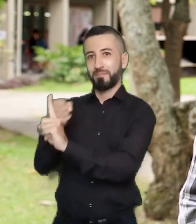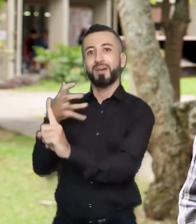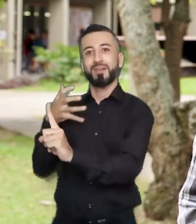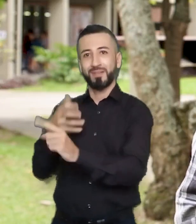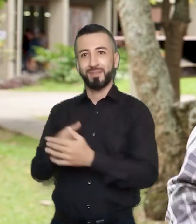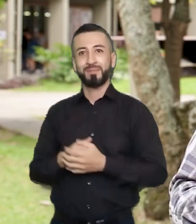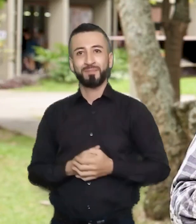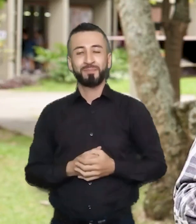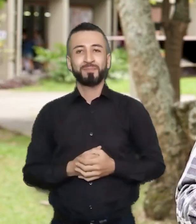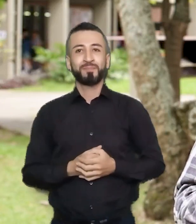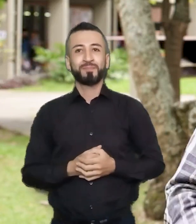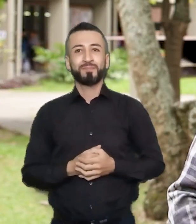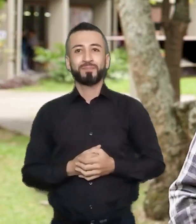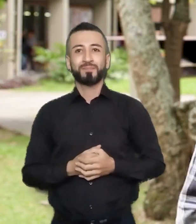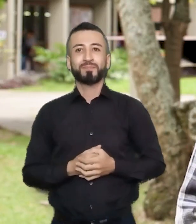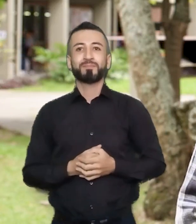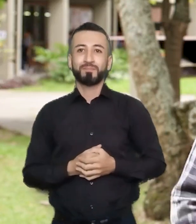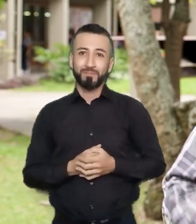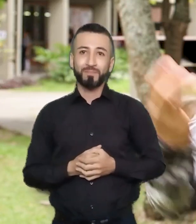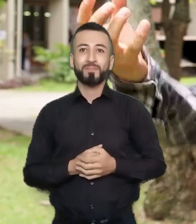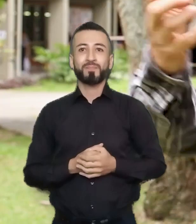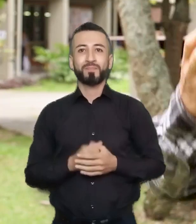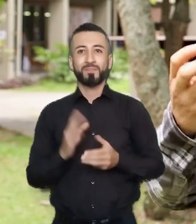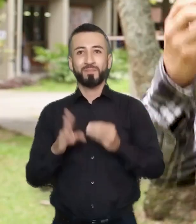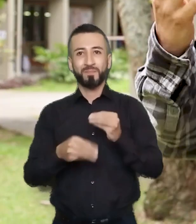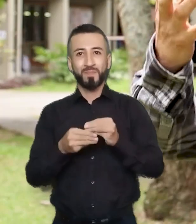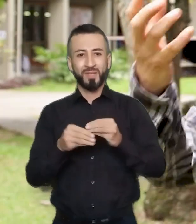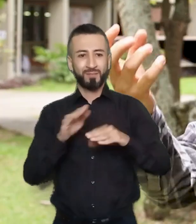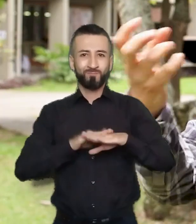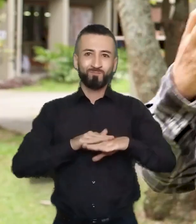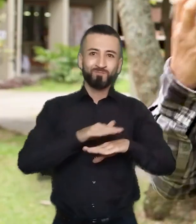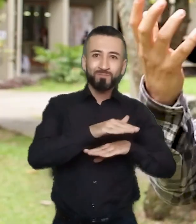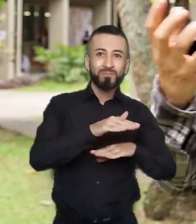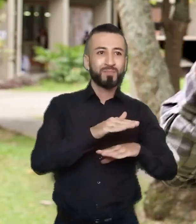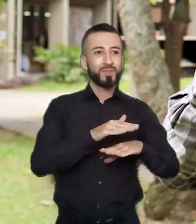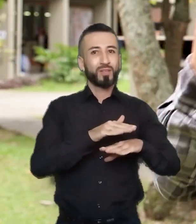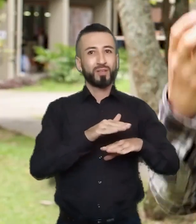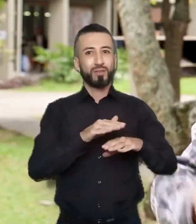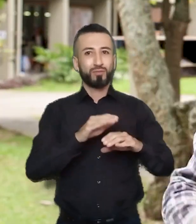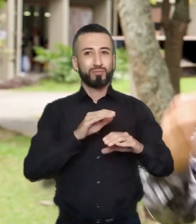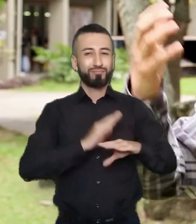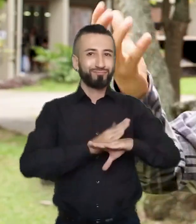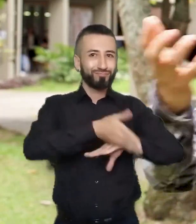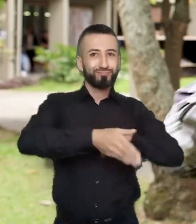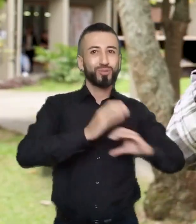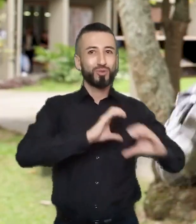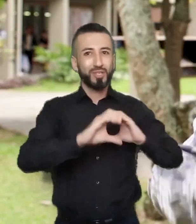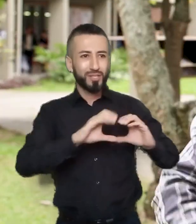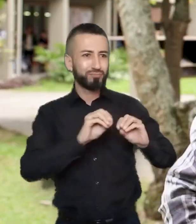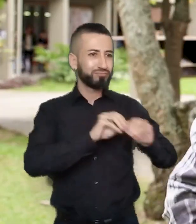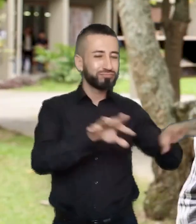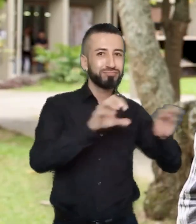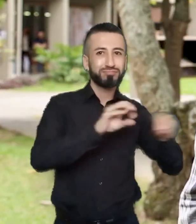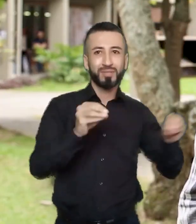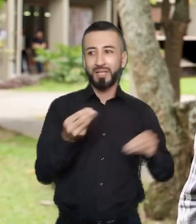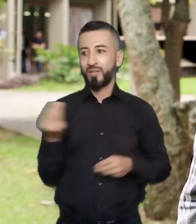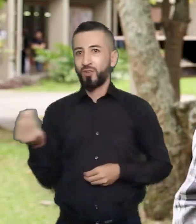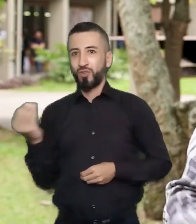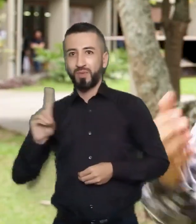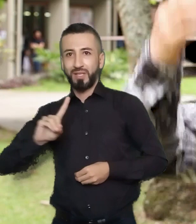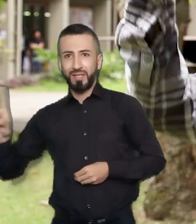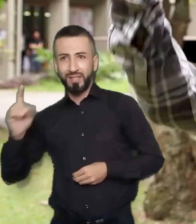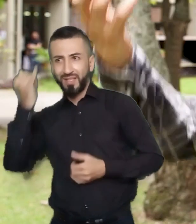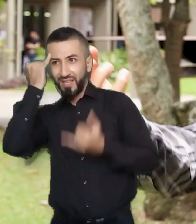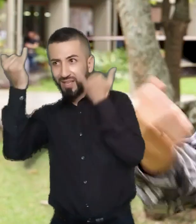significativo, obviamente el efecto de los medios también respecto de las nuevas ideas que traía la derecha